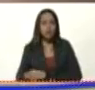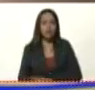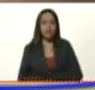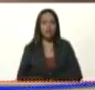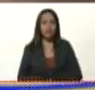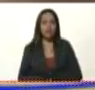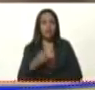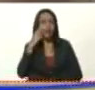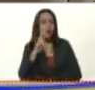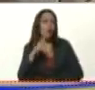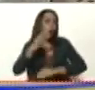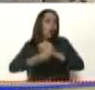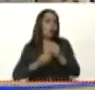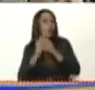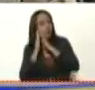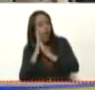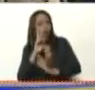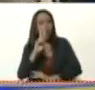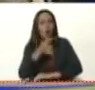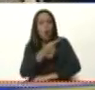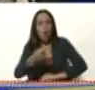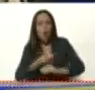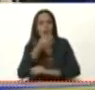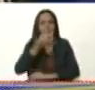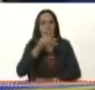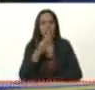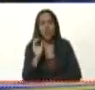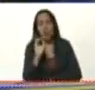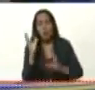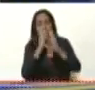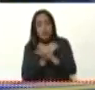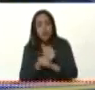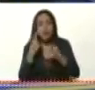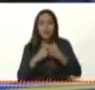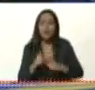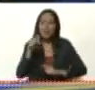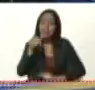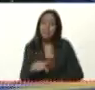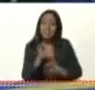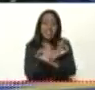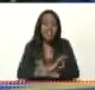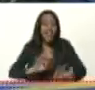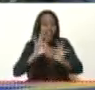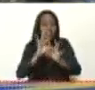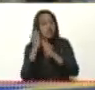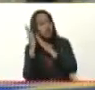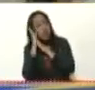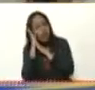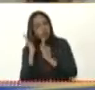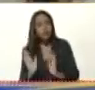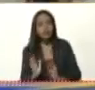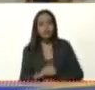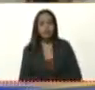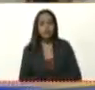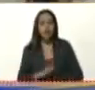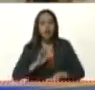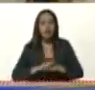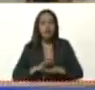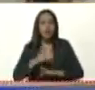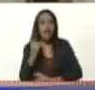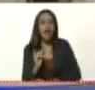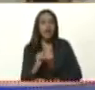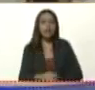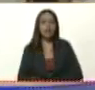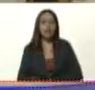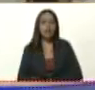Veremos cómo dormimos dos horas, un ratico en la tarde, un ratico en la noche. Pero aquí nadie se duerme en los laureles porque estamos ante una